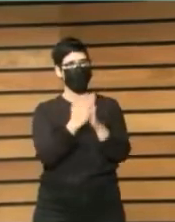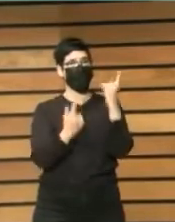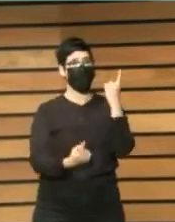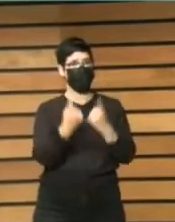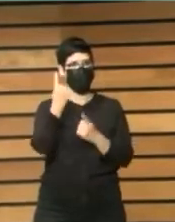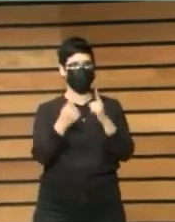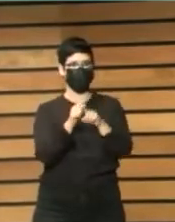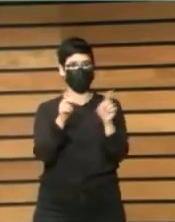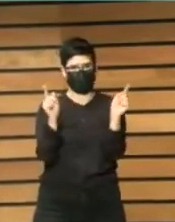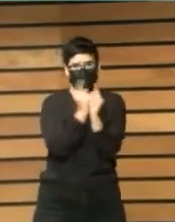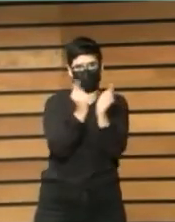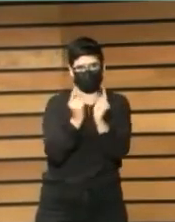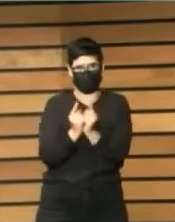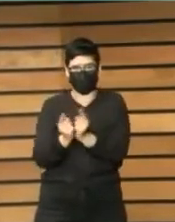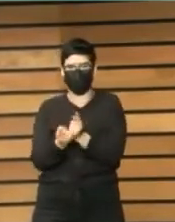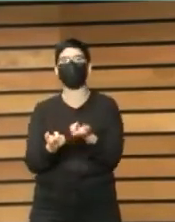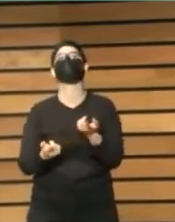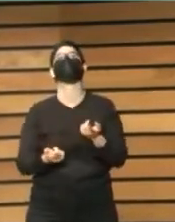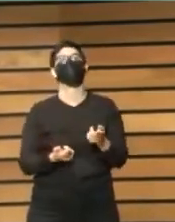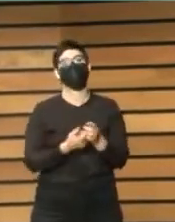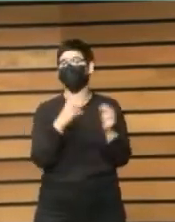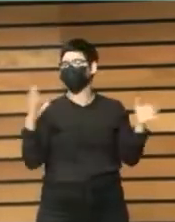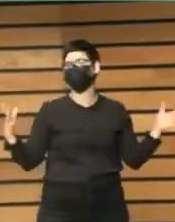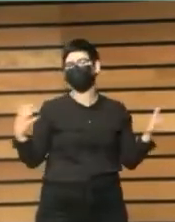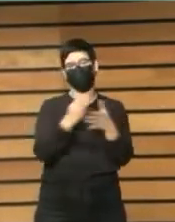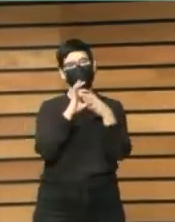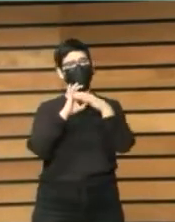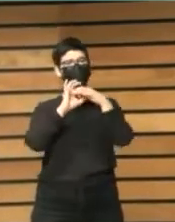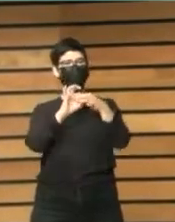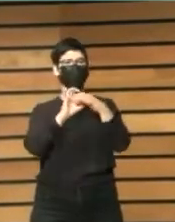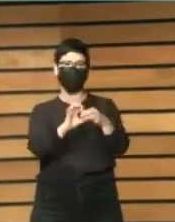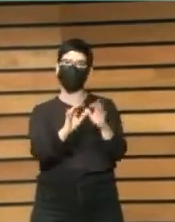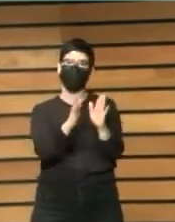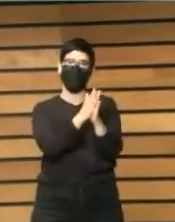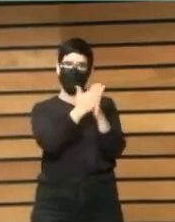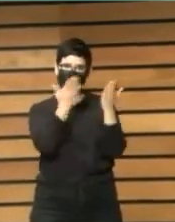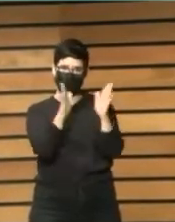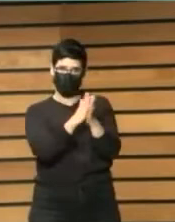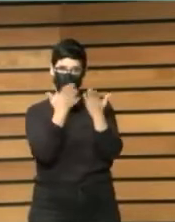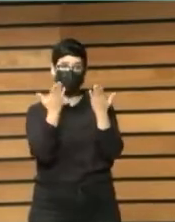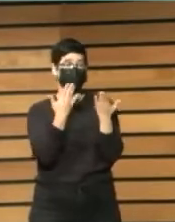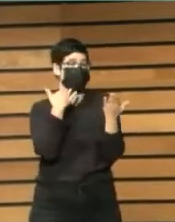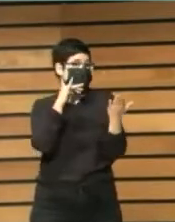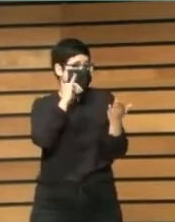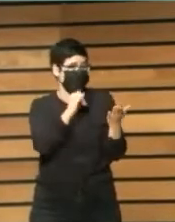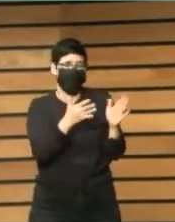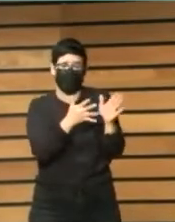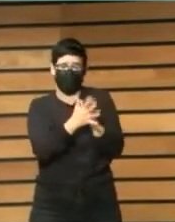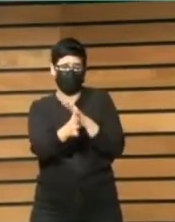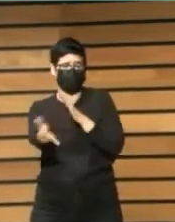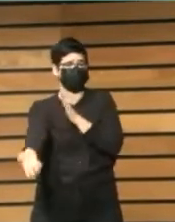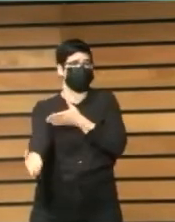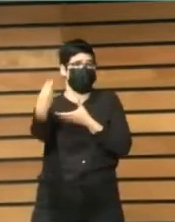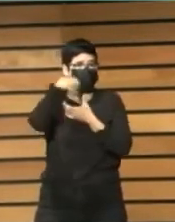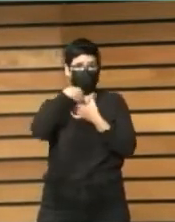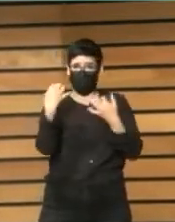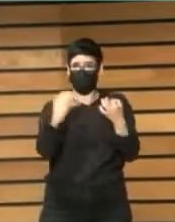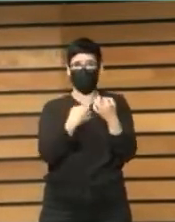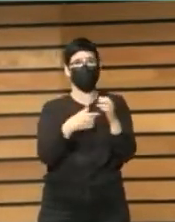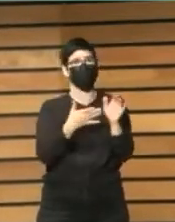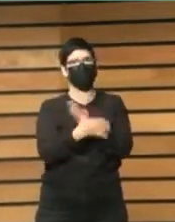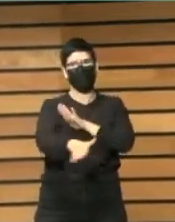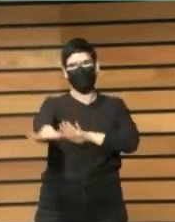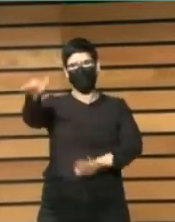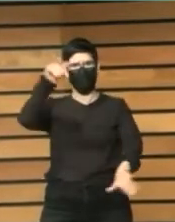existen por lo tanto tenemos que que abordarlo también y es interesante tiene mucha capacidad de convocatoria